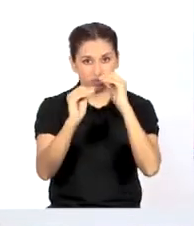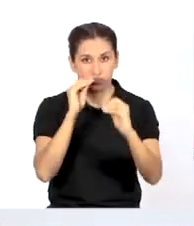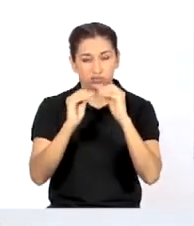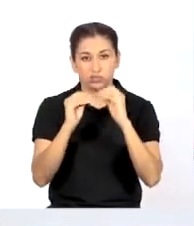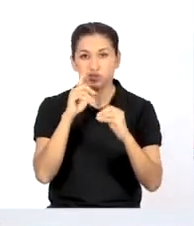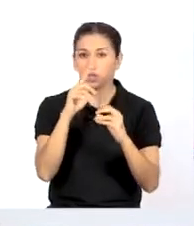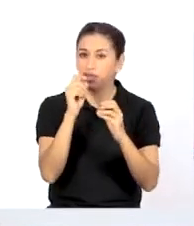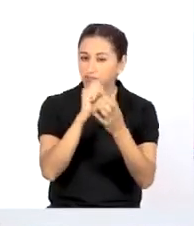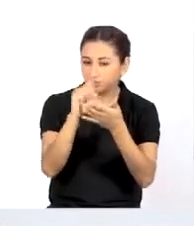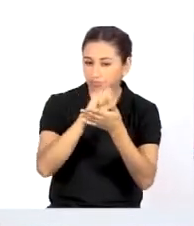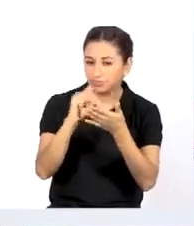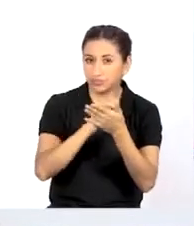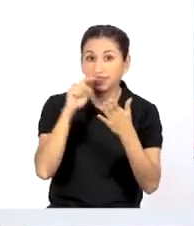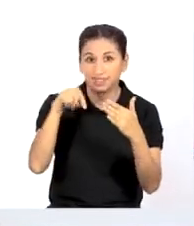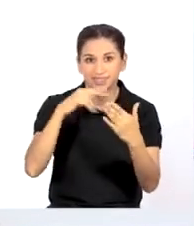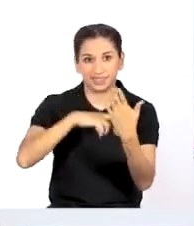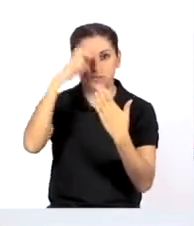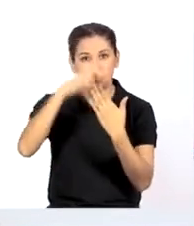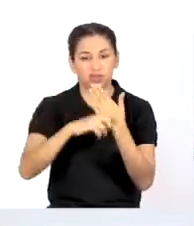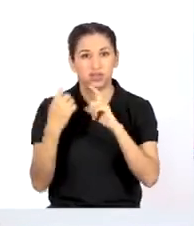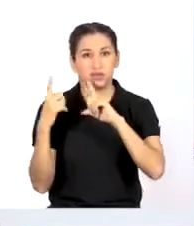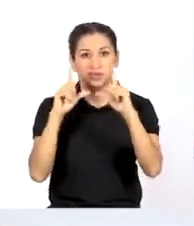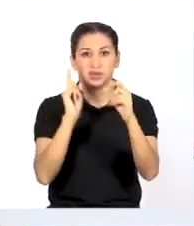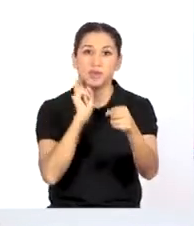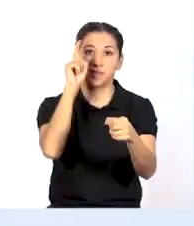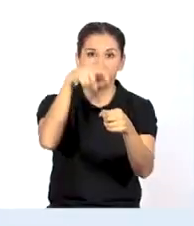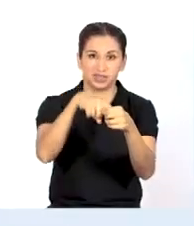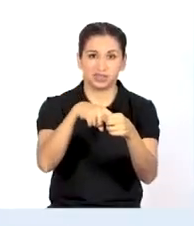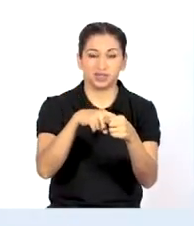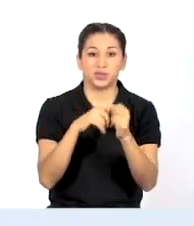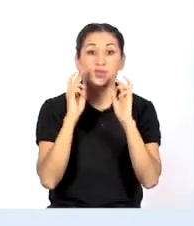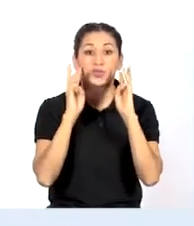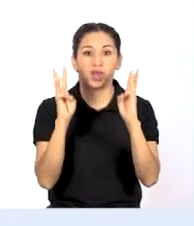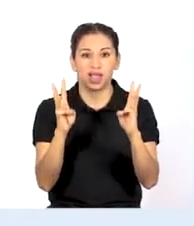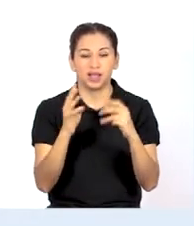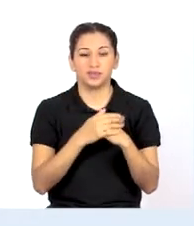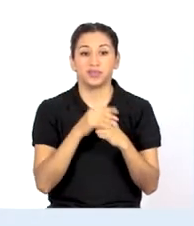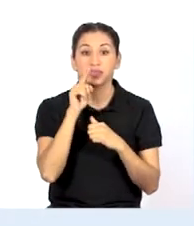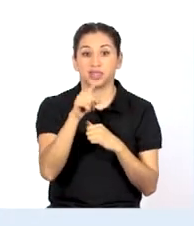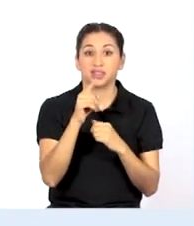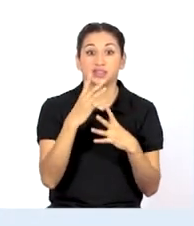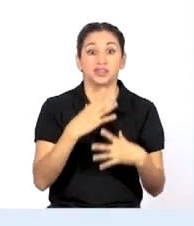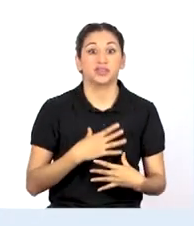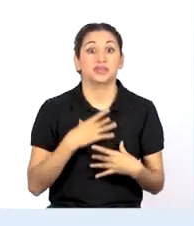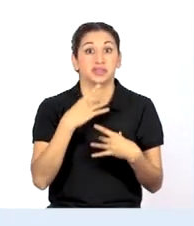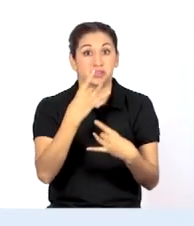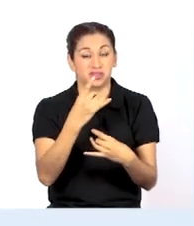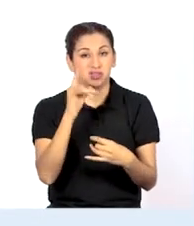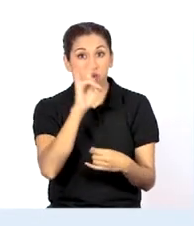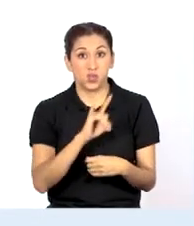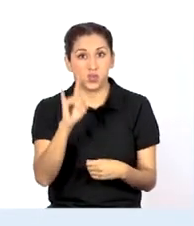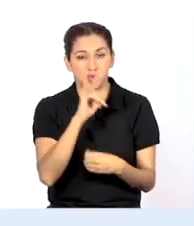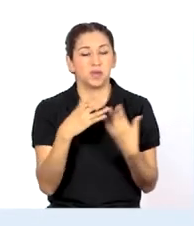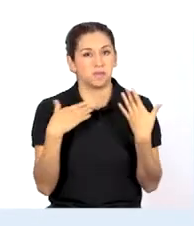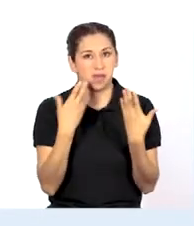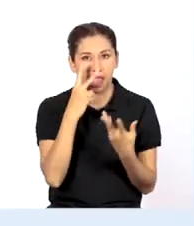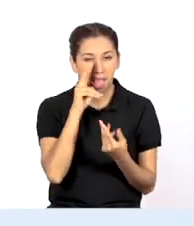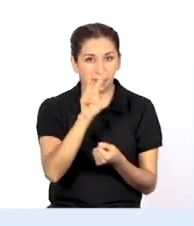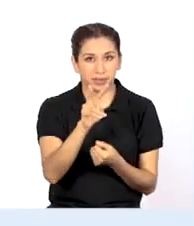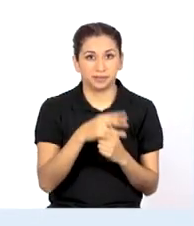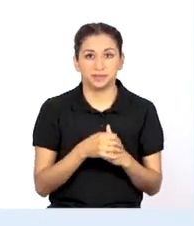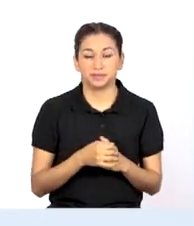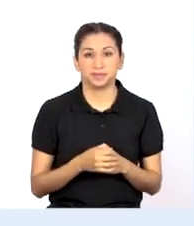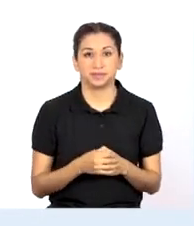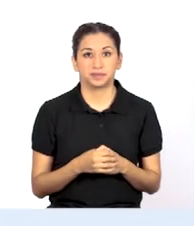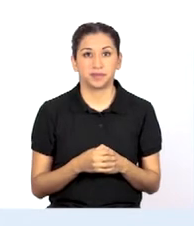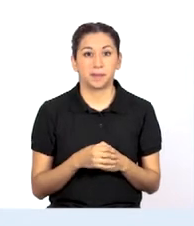elaboración de nuestro proyecto participativo. ¡Wow! Esto va a ser muy útil. A ver, veamos.